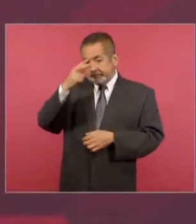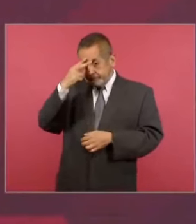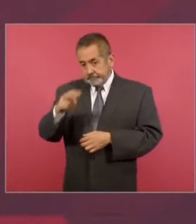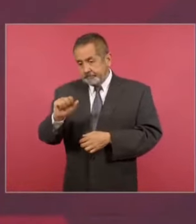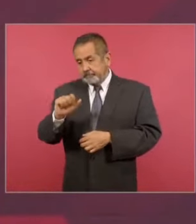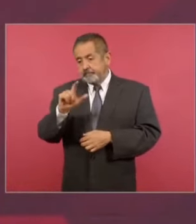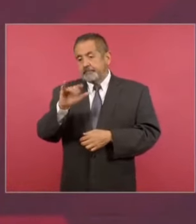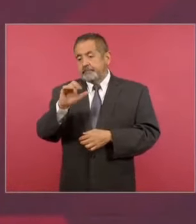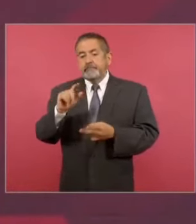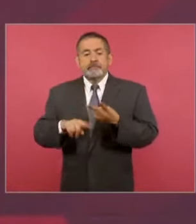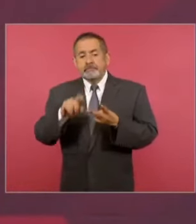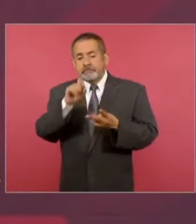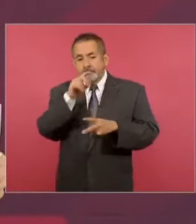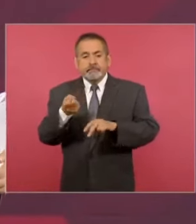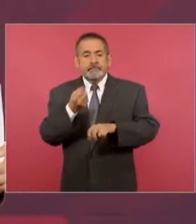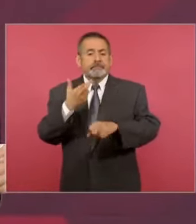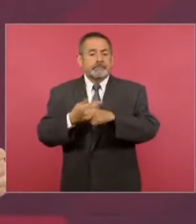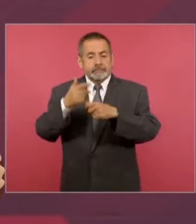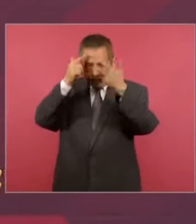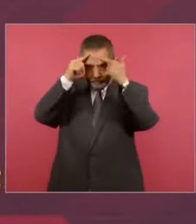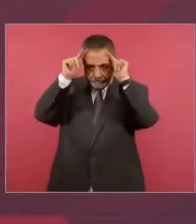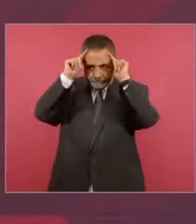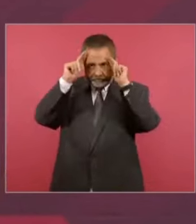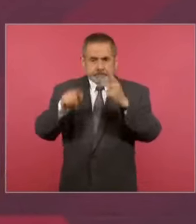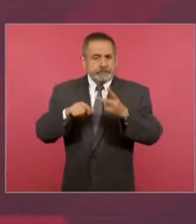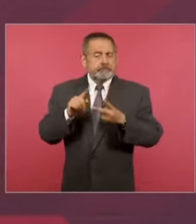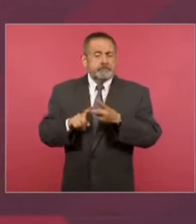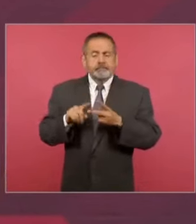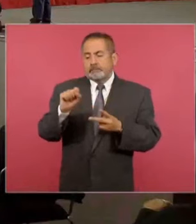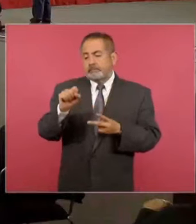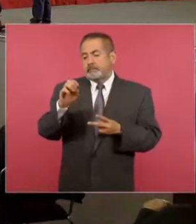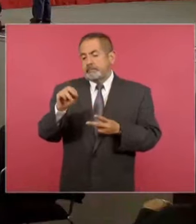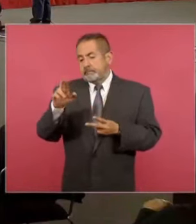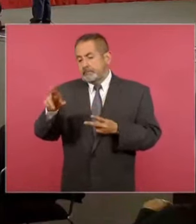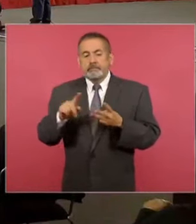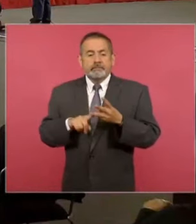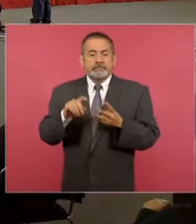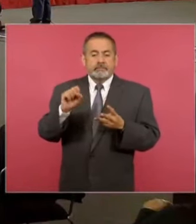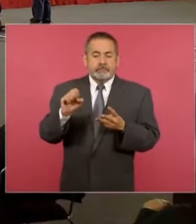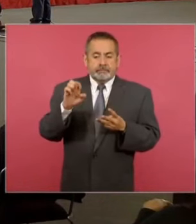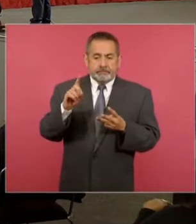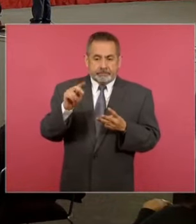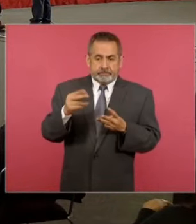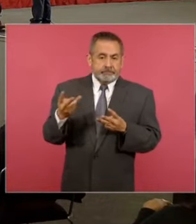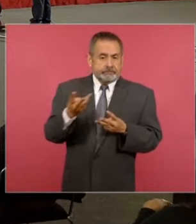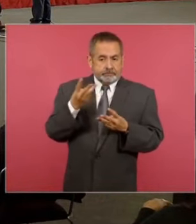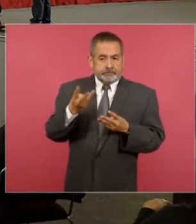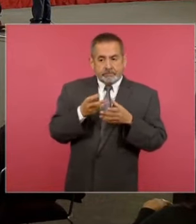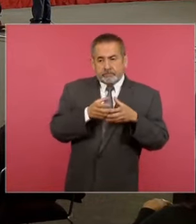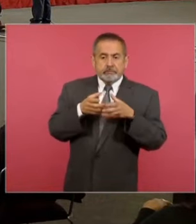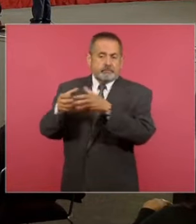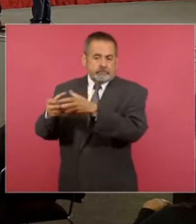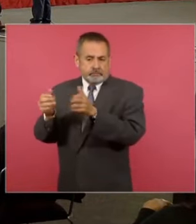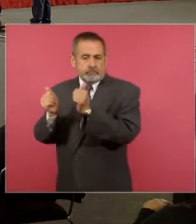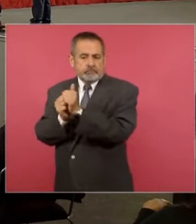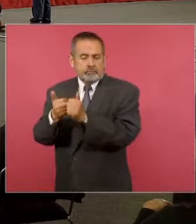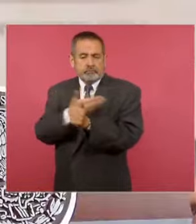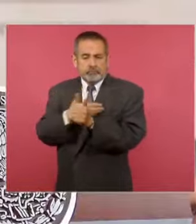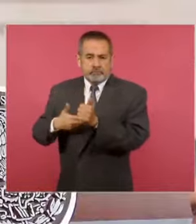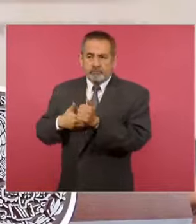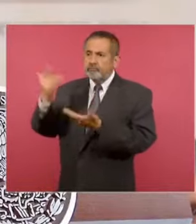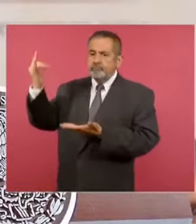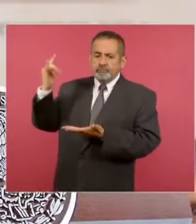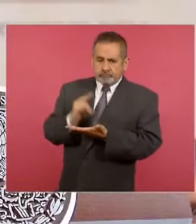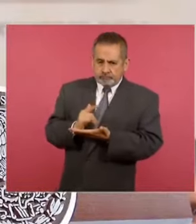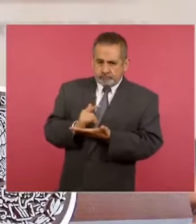también el secretario de Marina y de la Defensa, acompañan al presidente, estarán arribando a